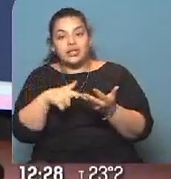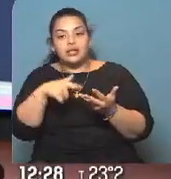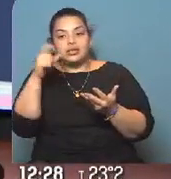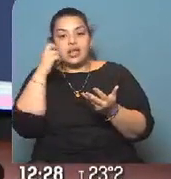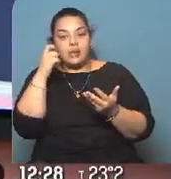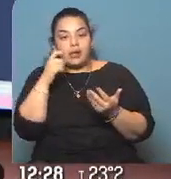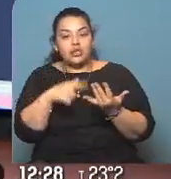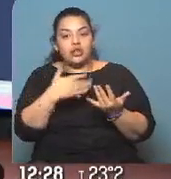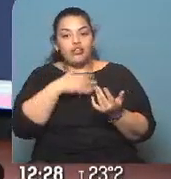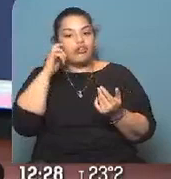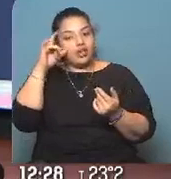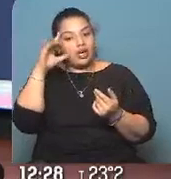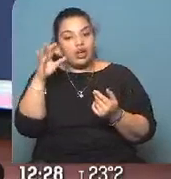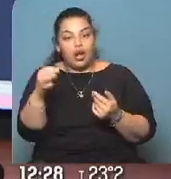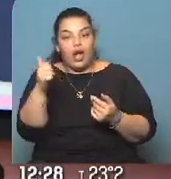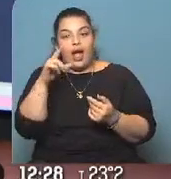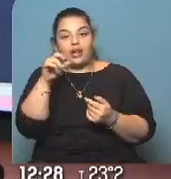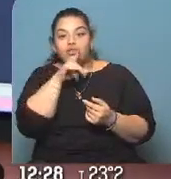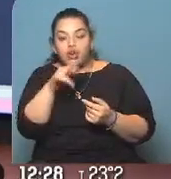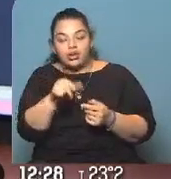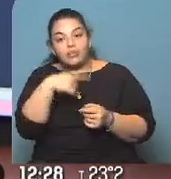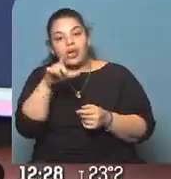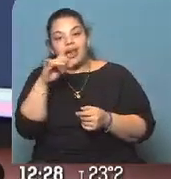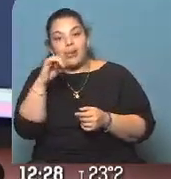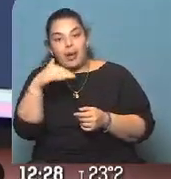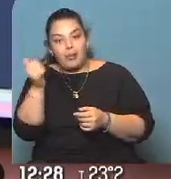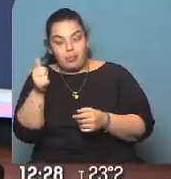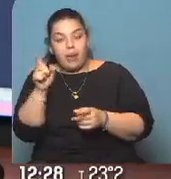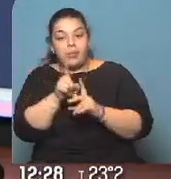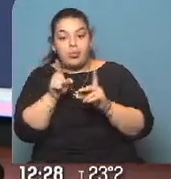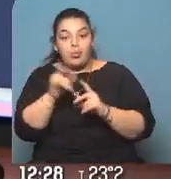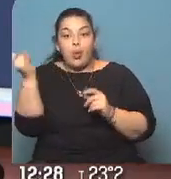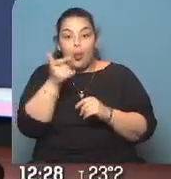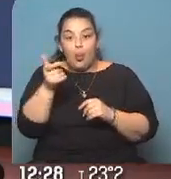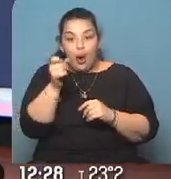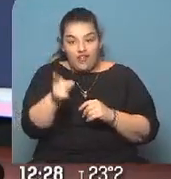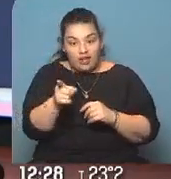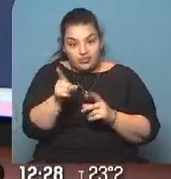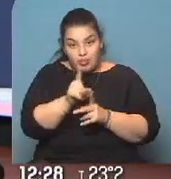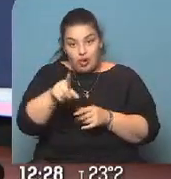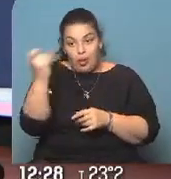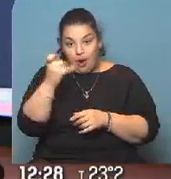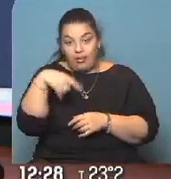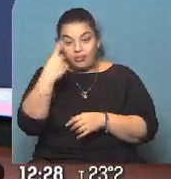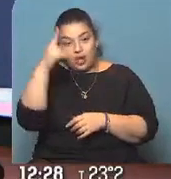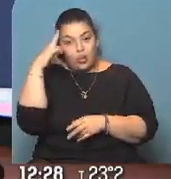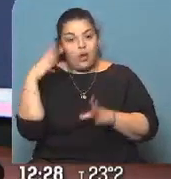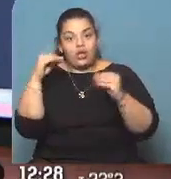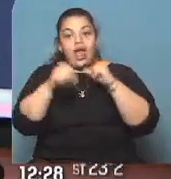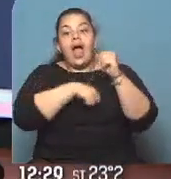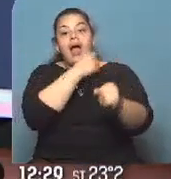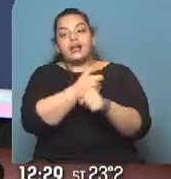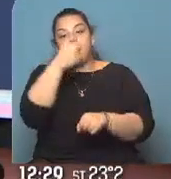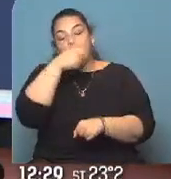Pampa. Desde, hoy sí, desde el jueves a las 21 horas, o sea mañana a las 21 horas, hasta el